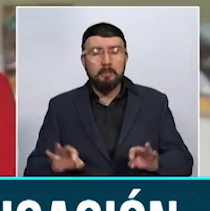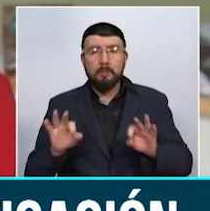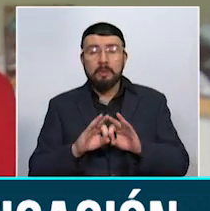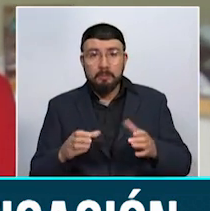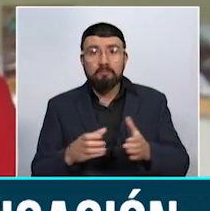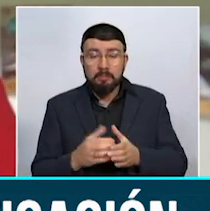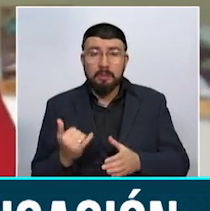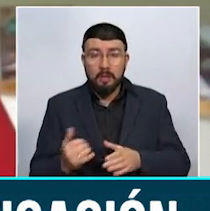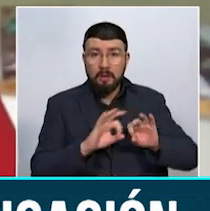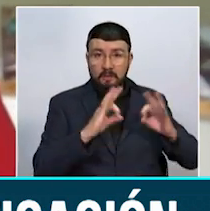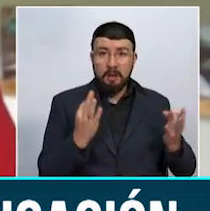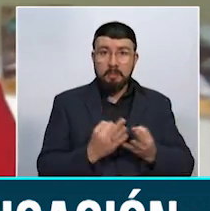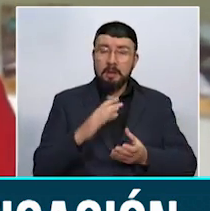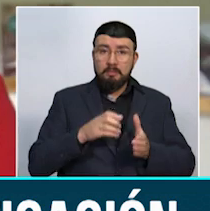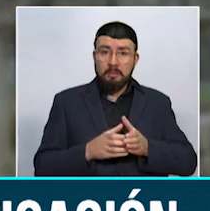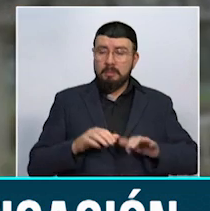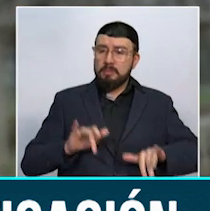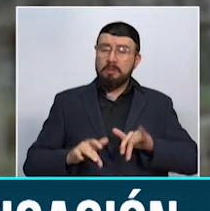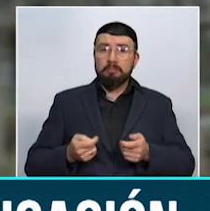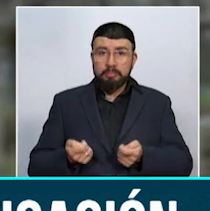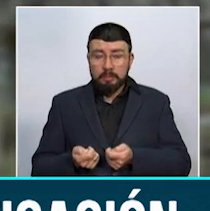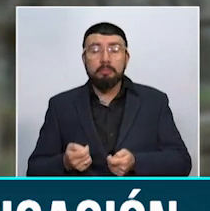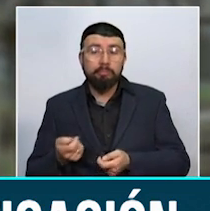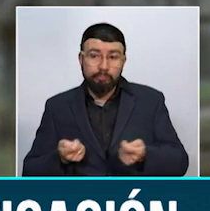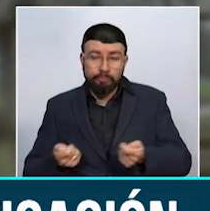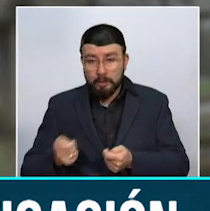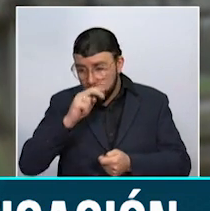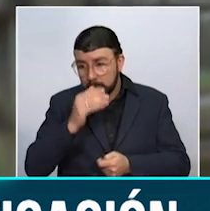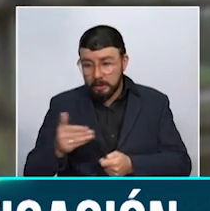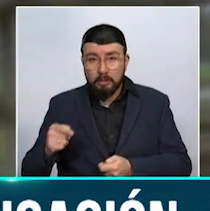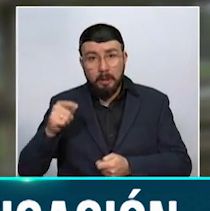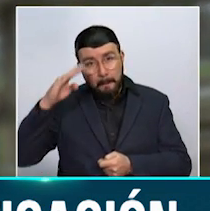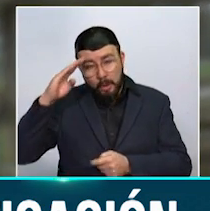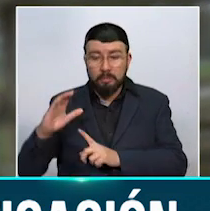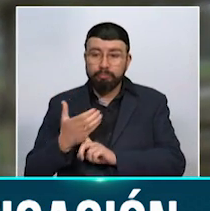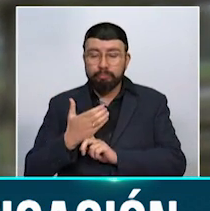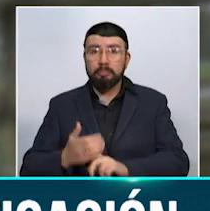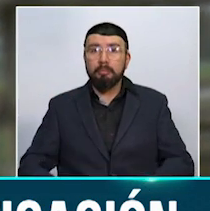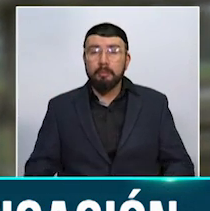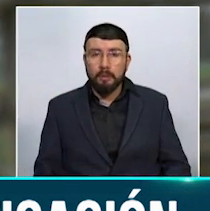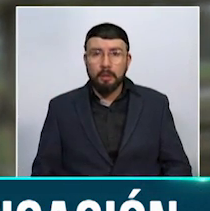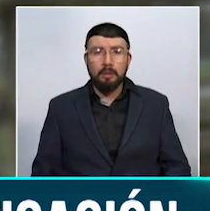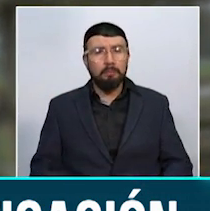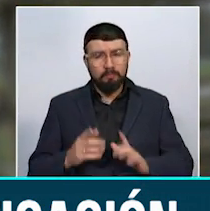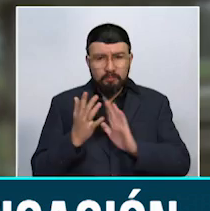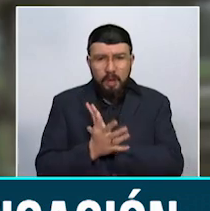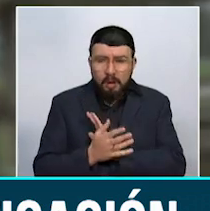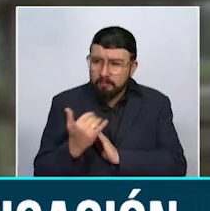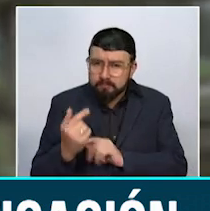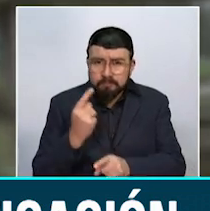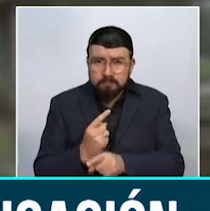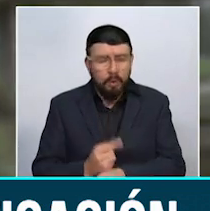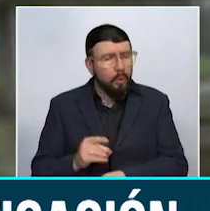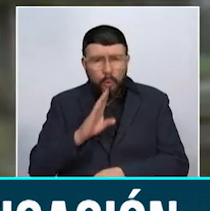y, si es el caso, la Policía de Infancia y Adolescencia. Asimismo, la Secretaría de Educación Departamental aseguró que estos casos no son tan